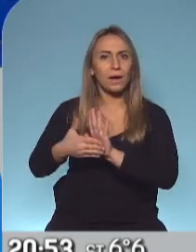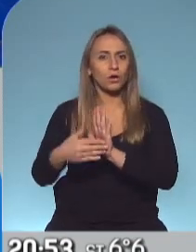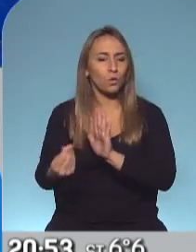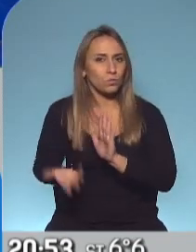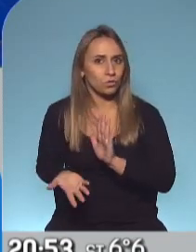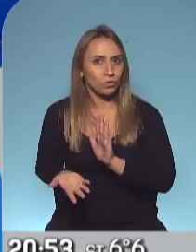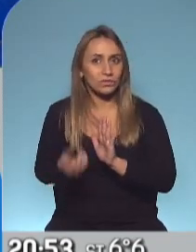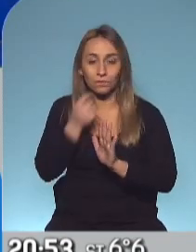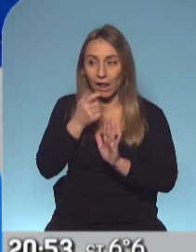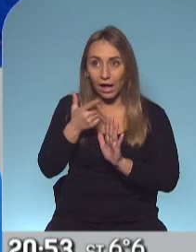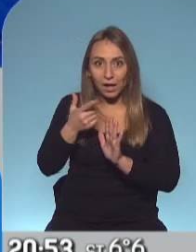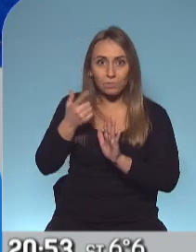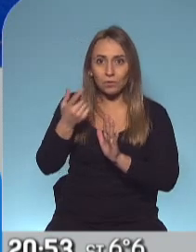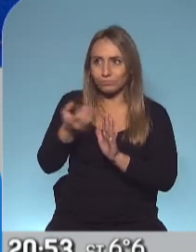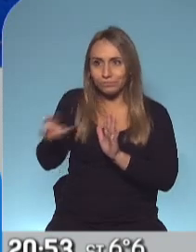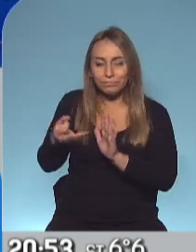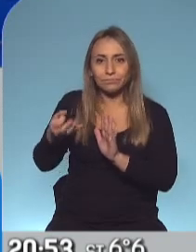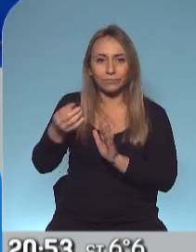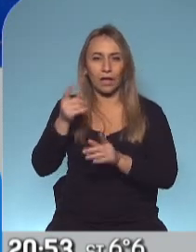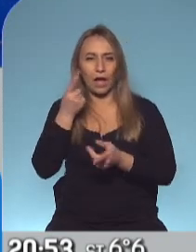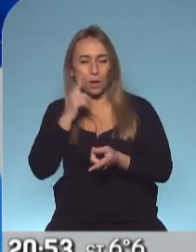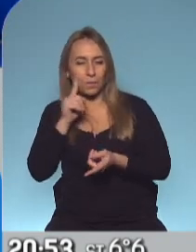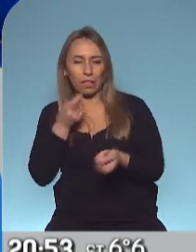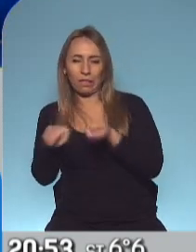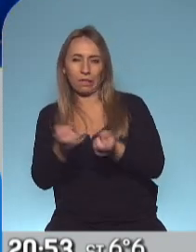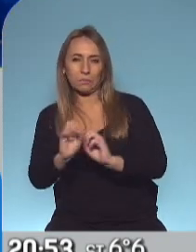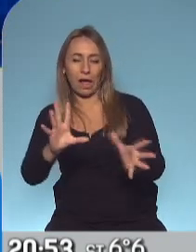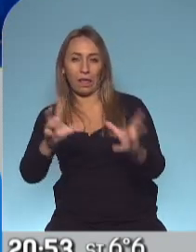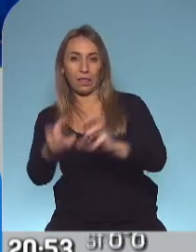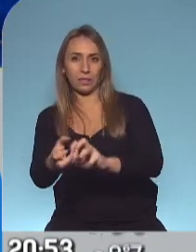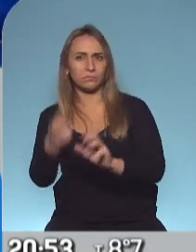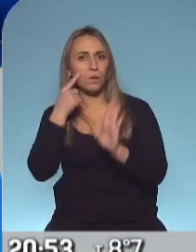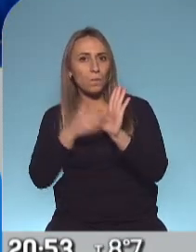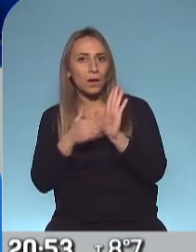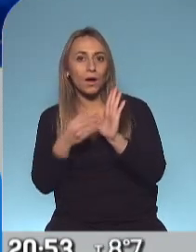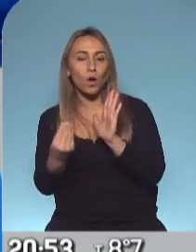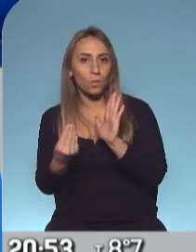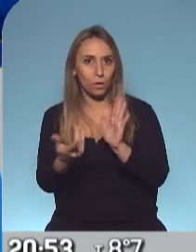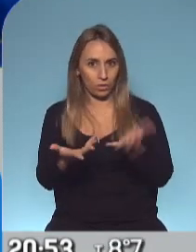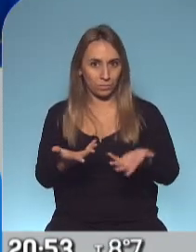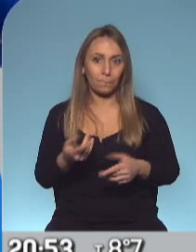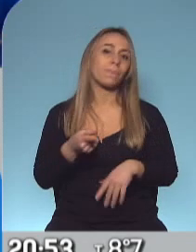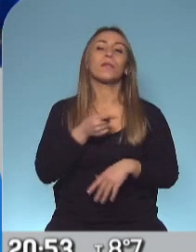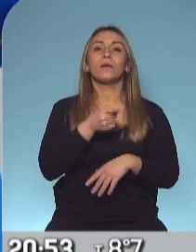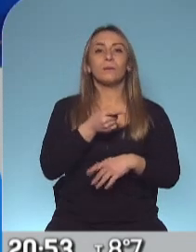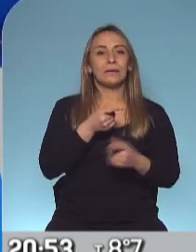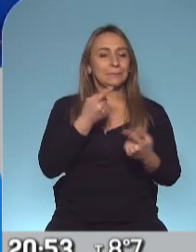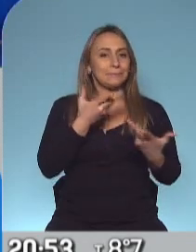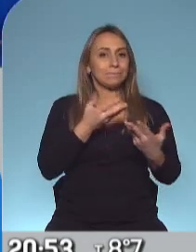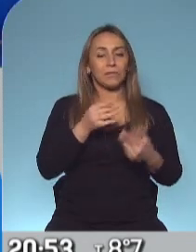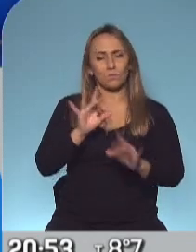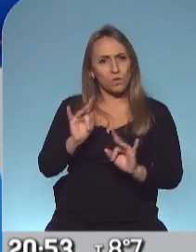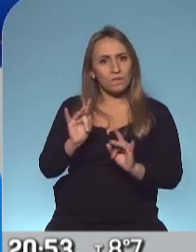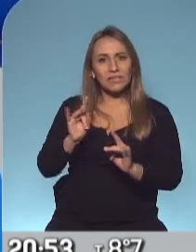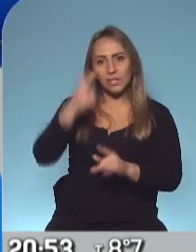los papeles para que realmente avance la Corte? Bueno, claramente en el caso de ella y yo coincido con esta posición va a ser muy difícil que avance